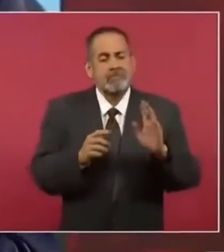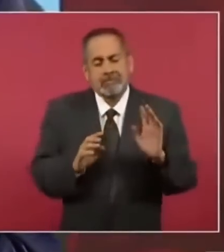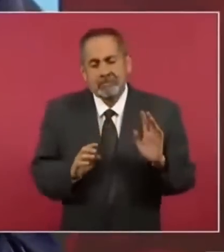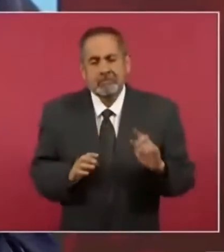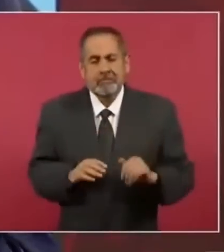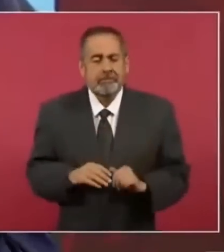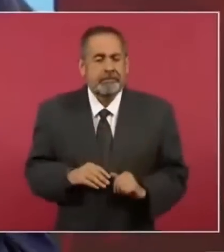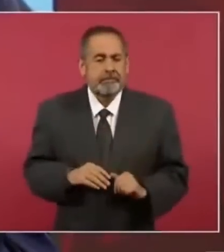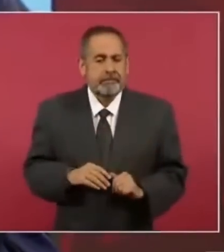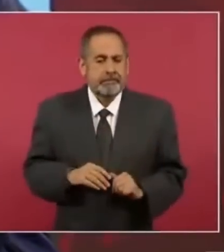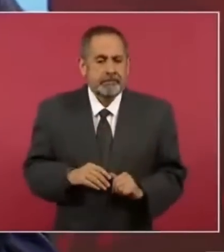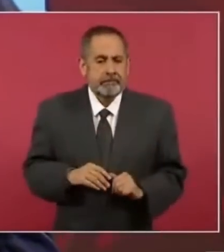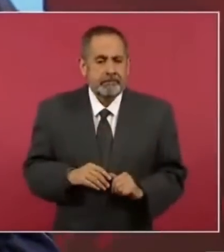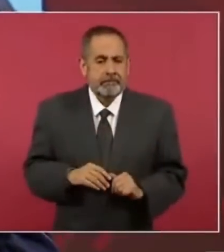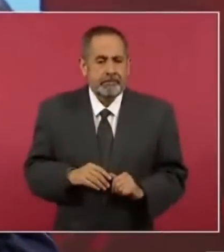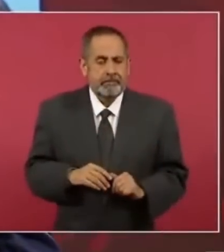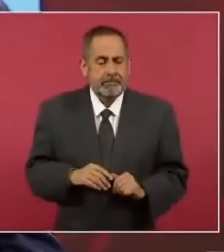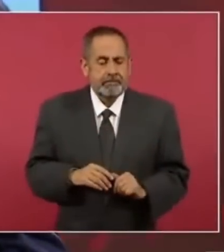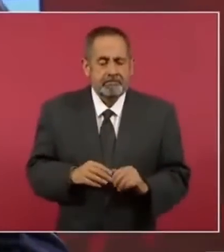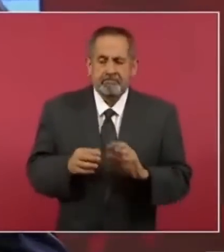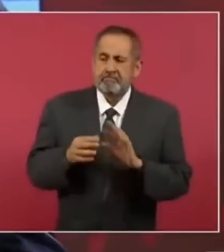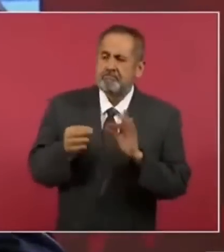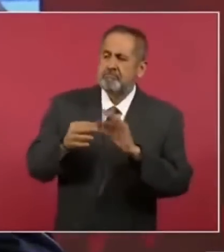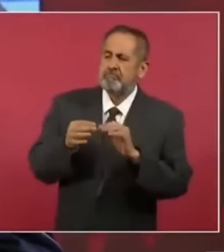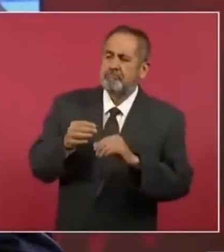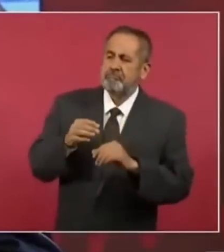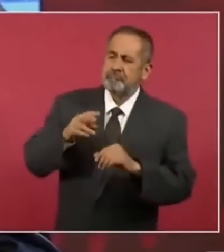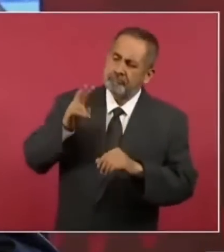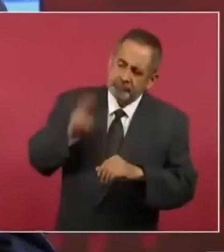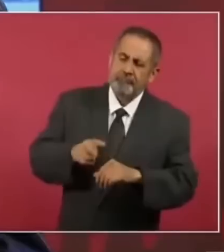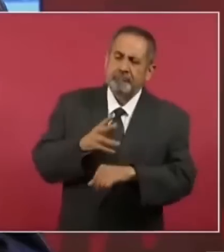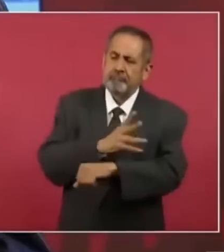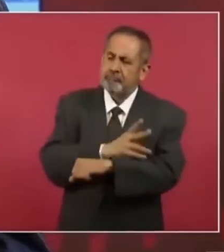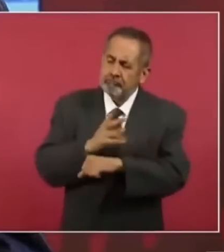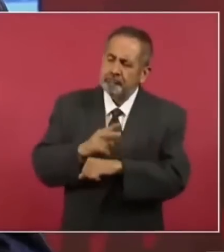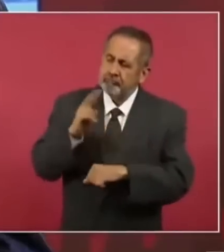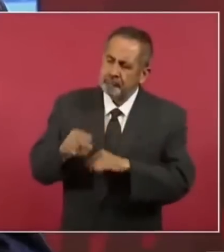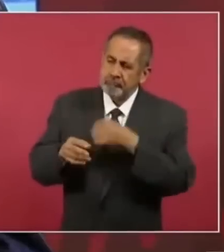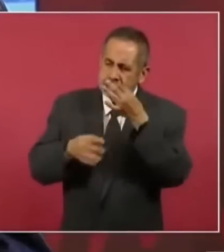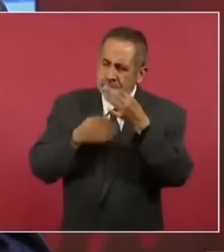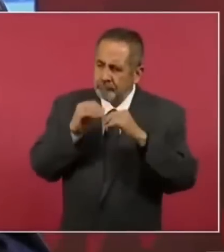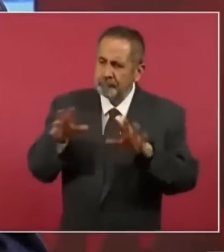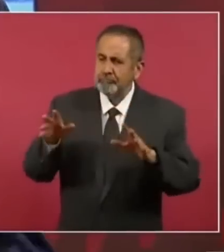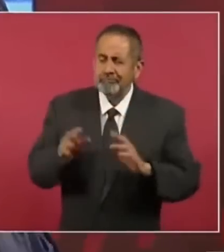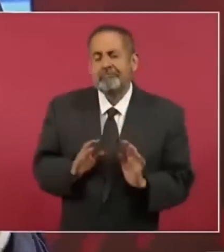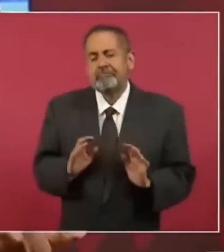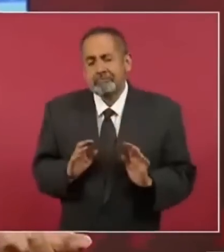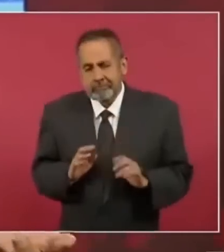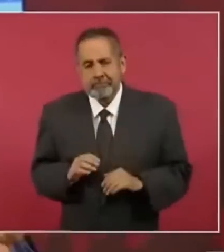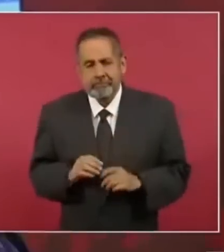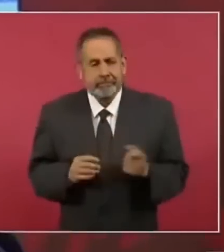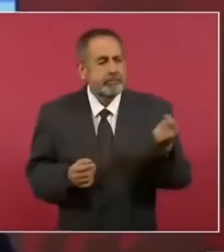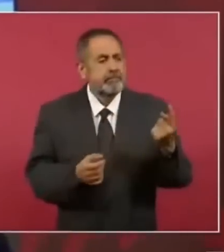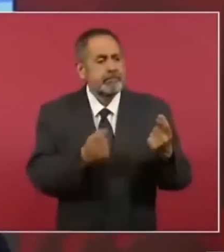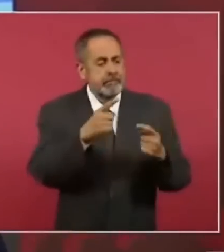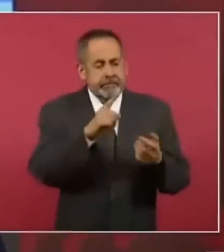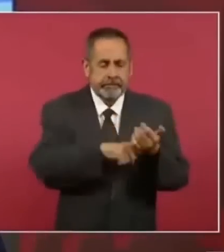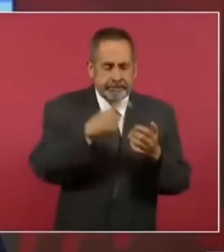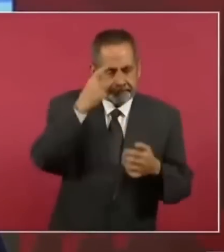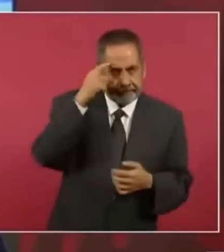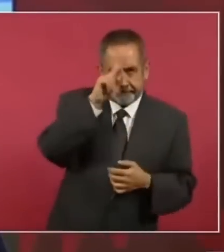Este, destellos de objetividad y de sentido común,